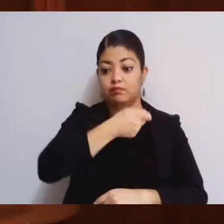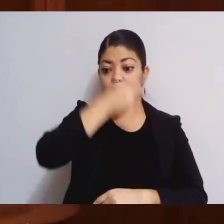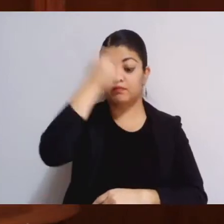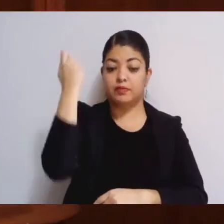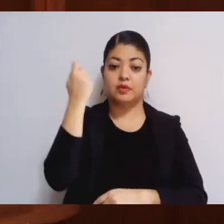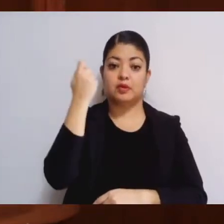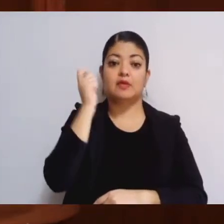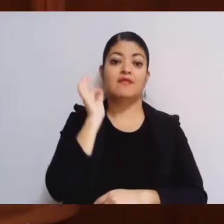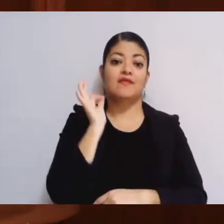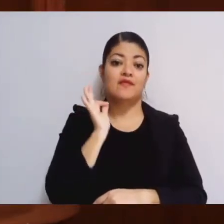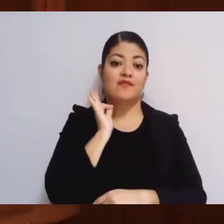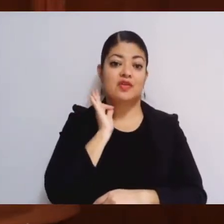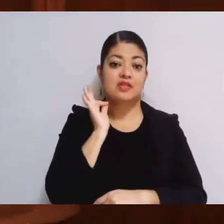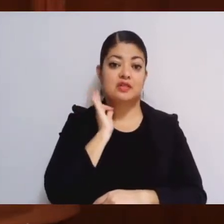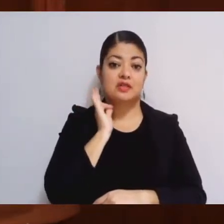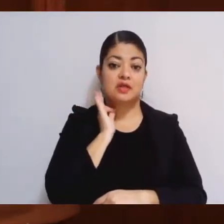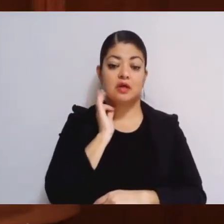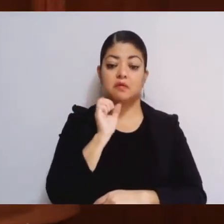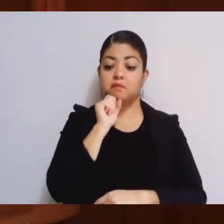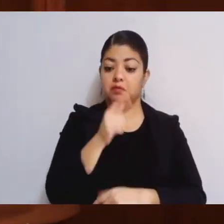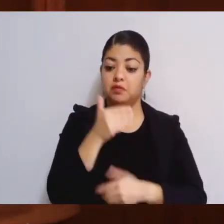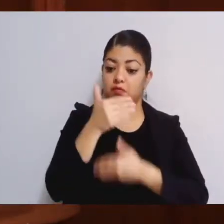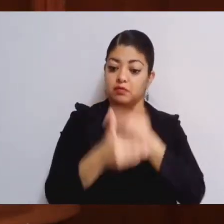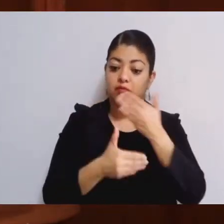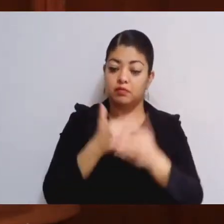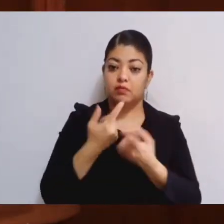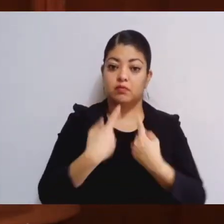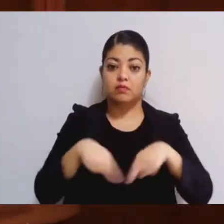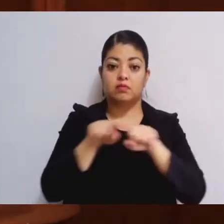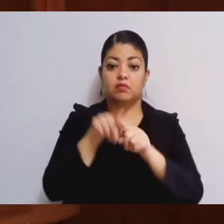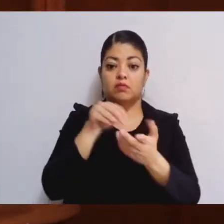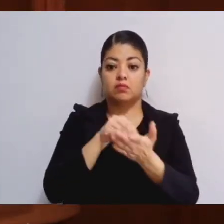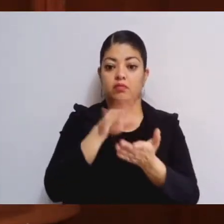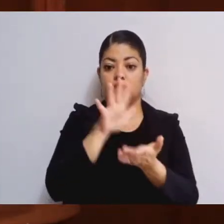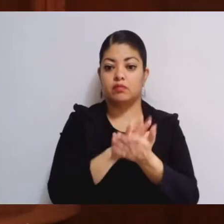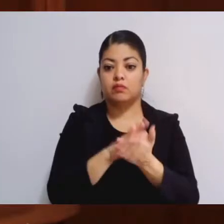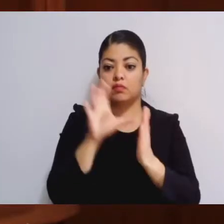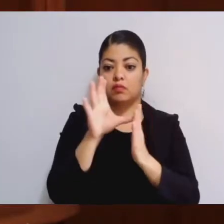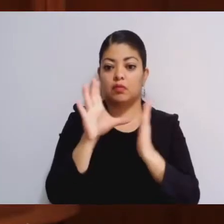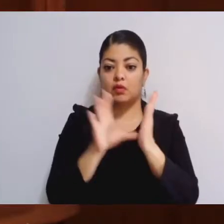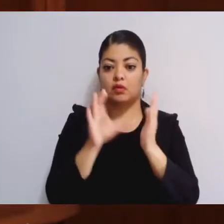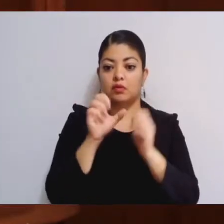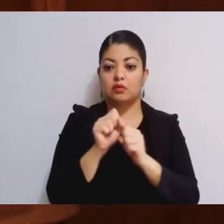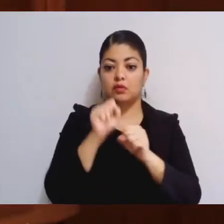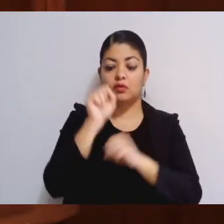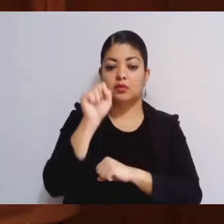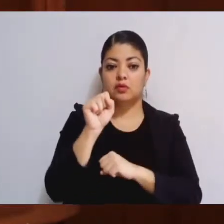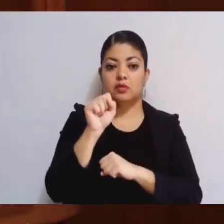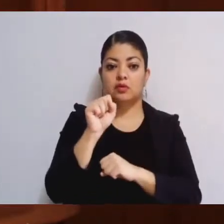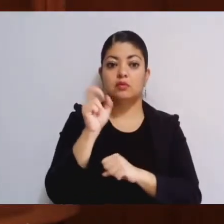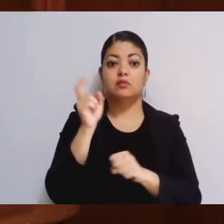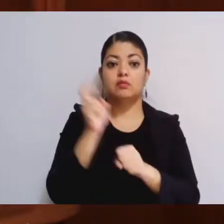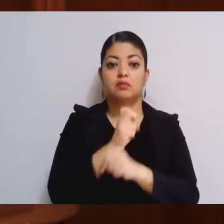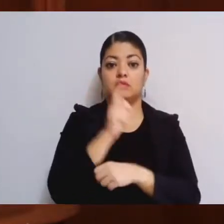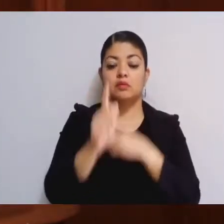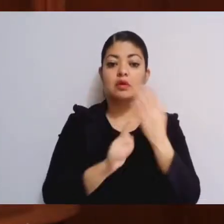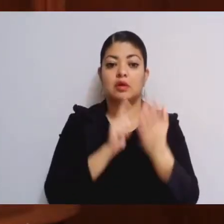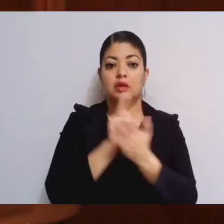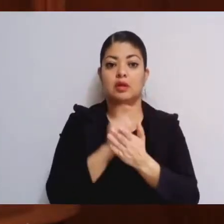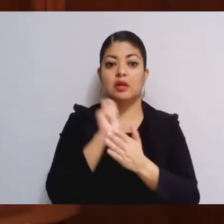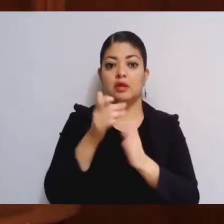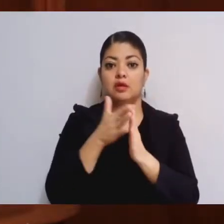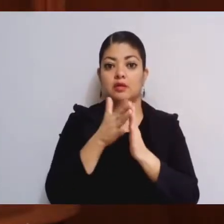Estado de México, siguiendo el proceso establecido en el ordenamiento constitucional invocado y en la Ley de la Materia.